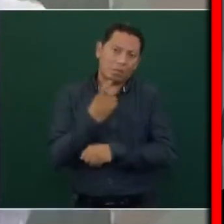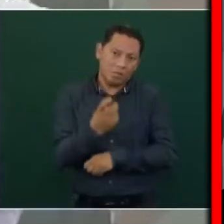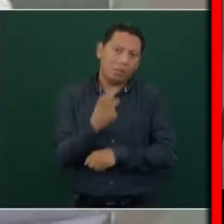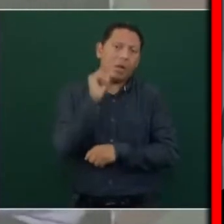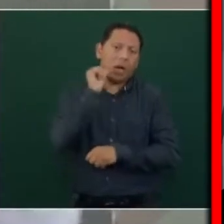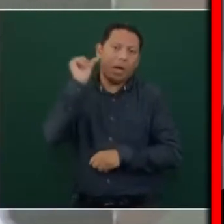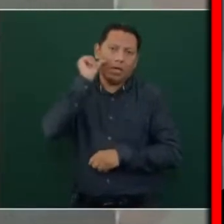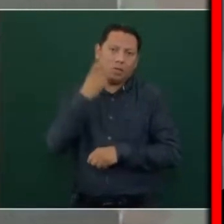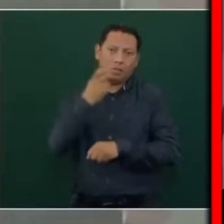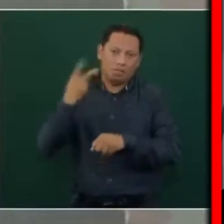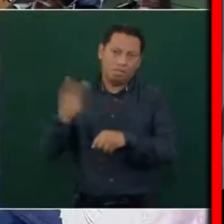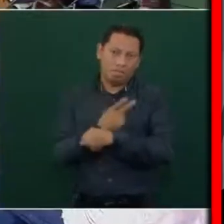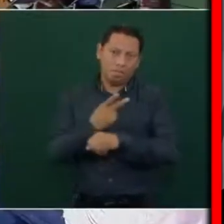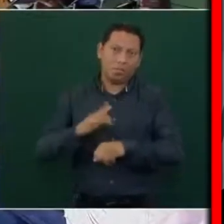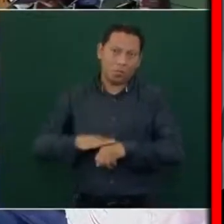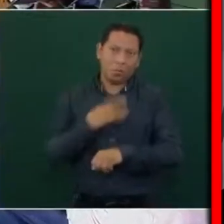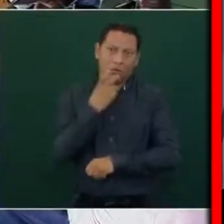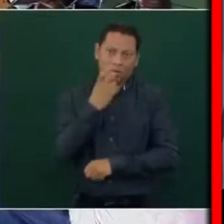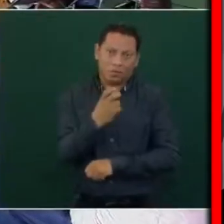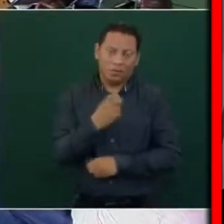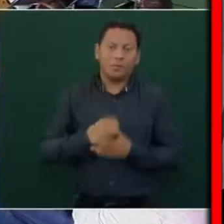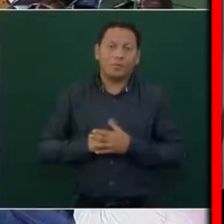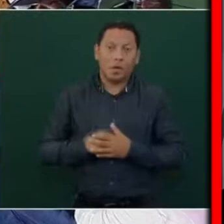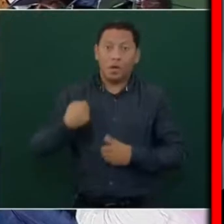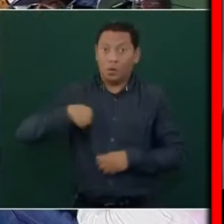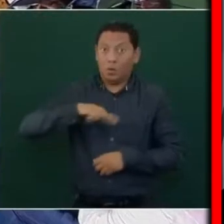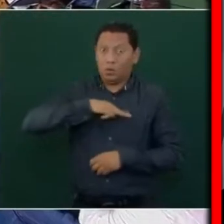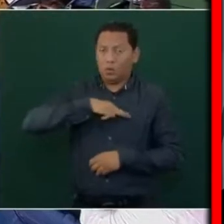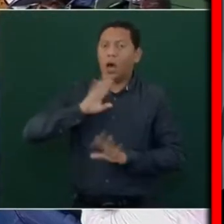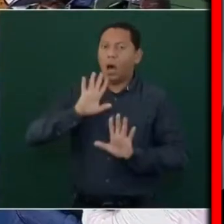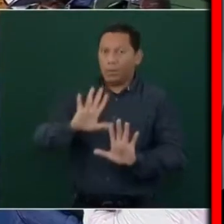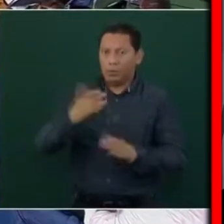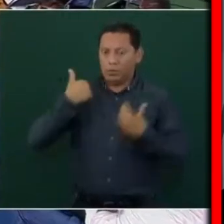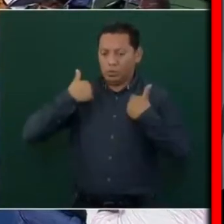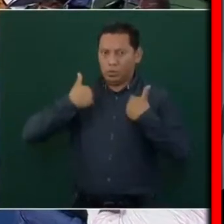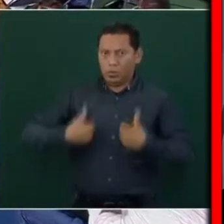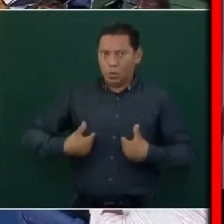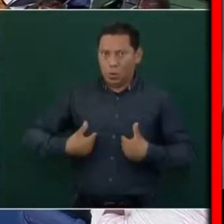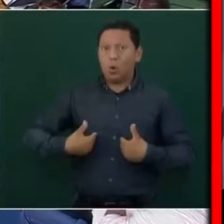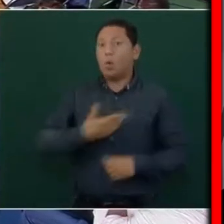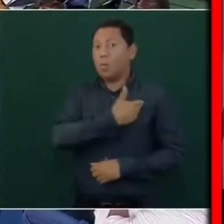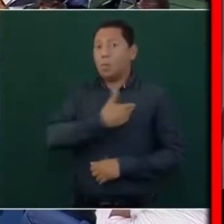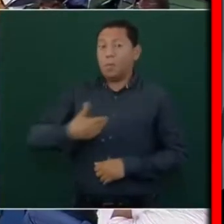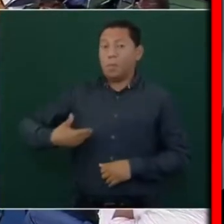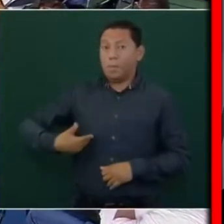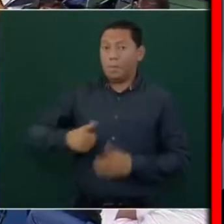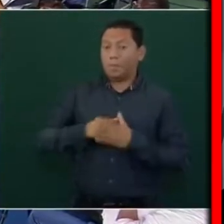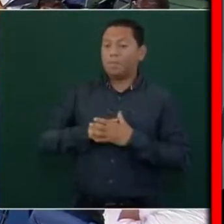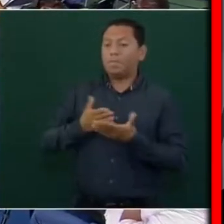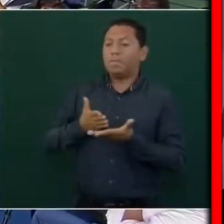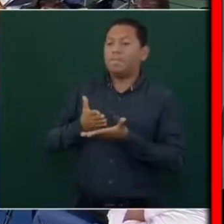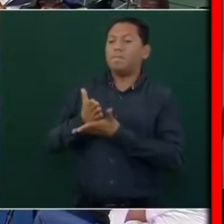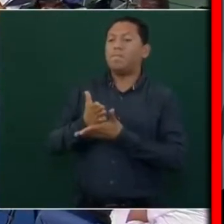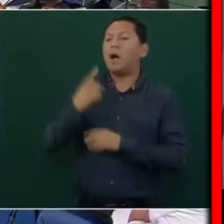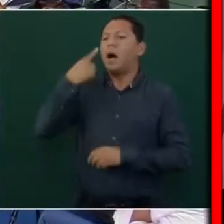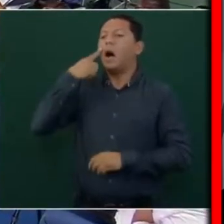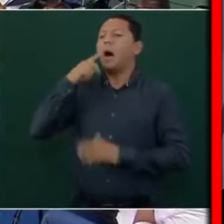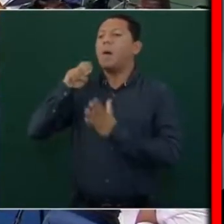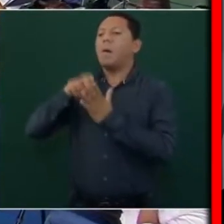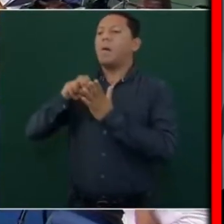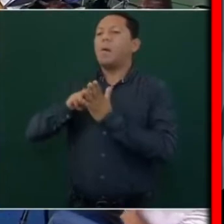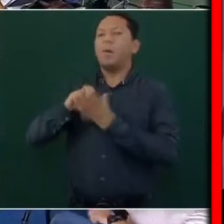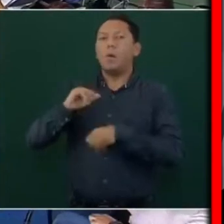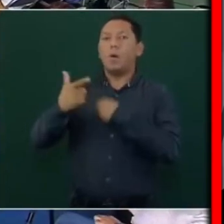si nosotros intervenimos, si yo emito un decreto, hago lo que en su